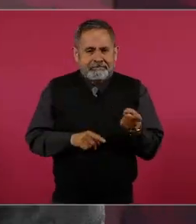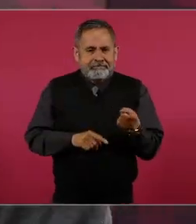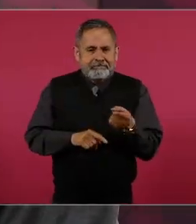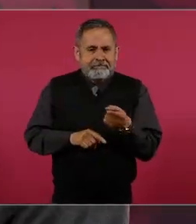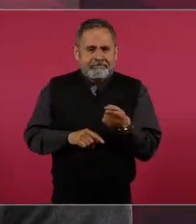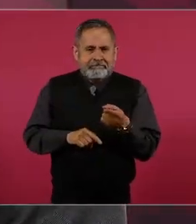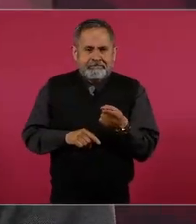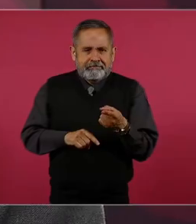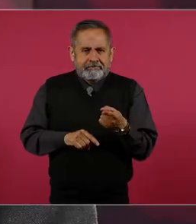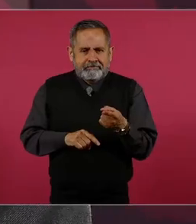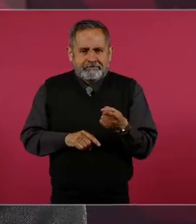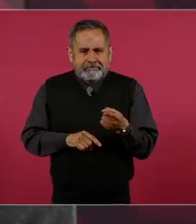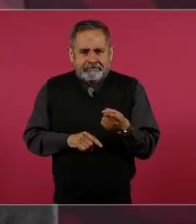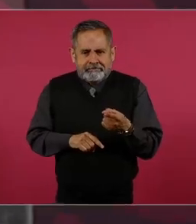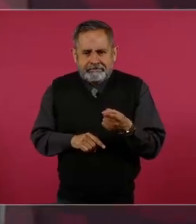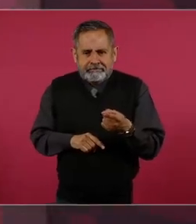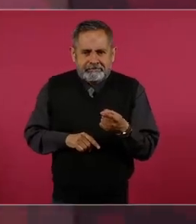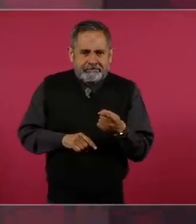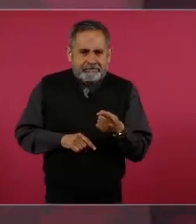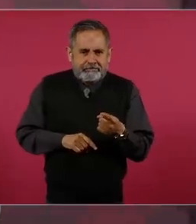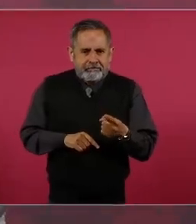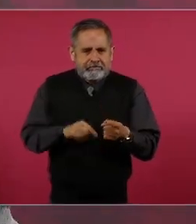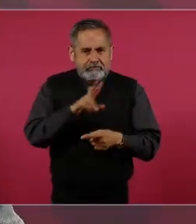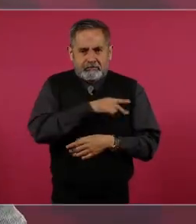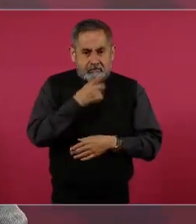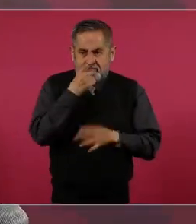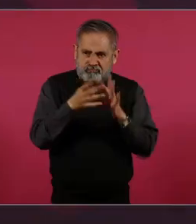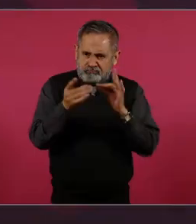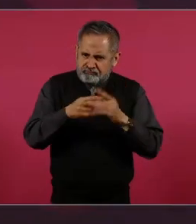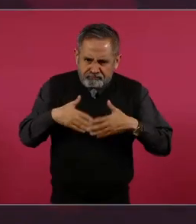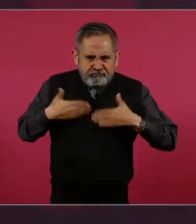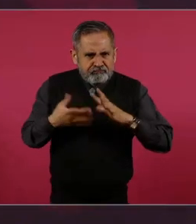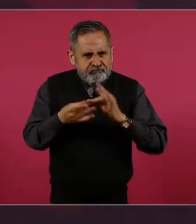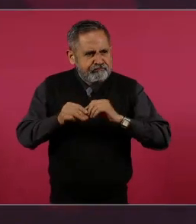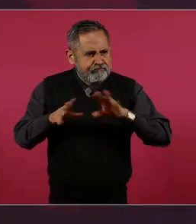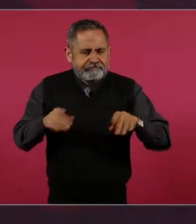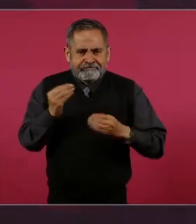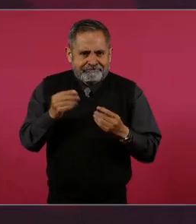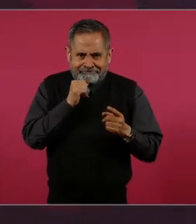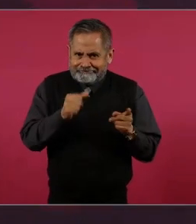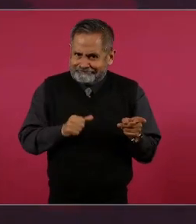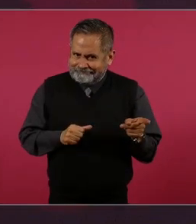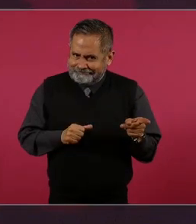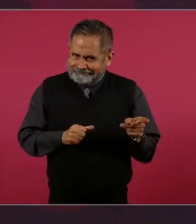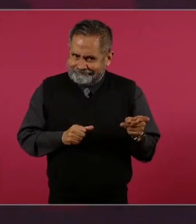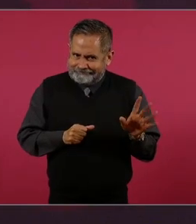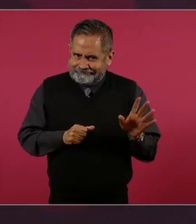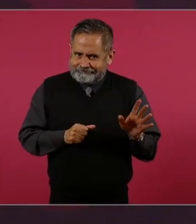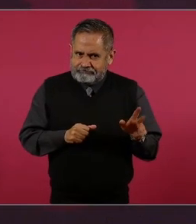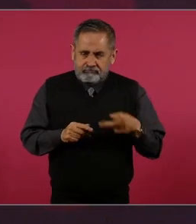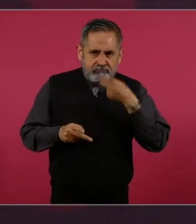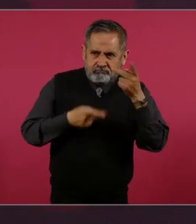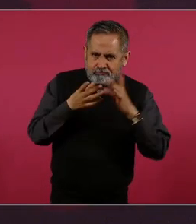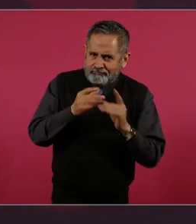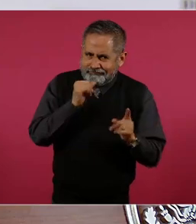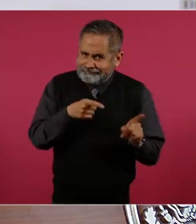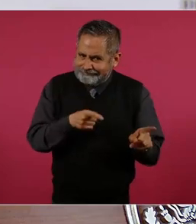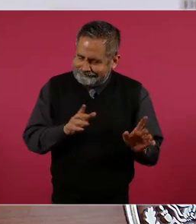pero ahí no dicen mucho, ahí no dicen mucho,